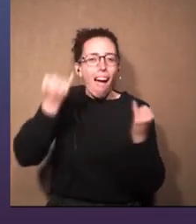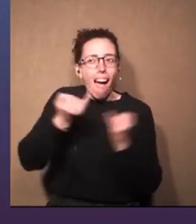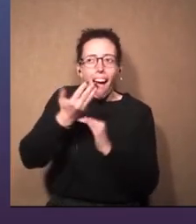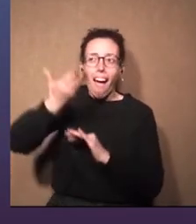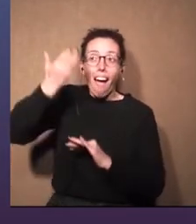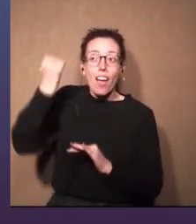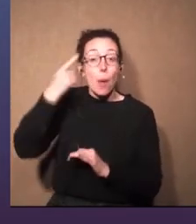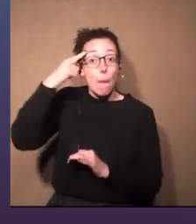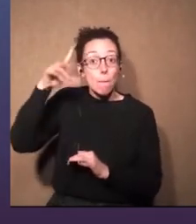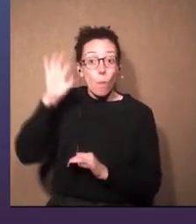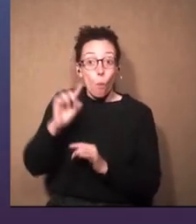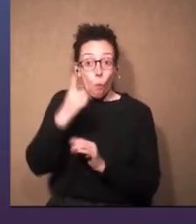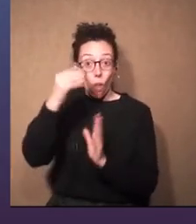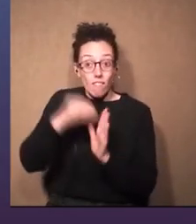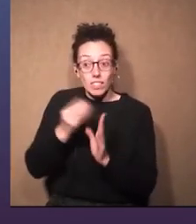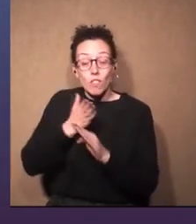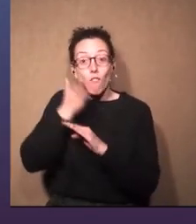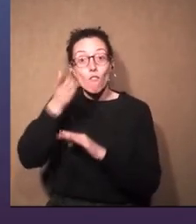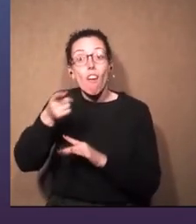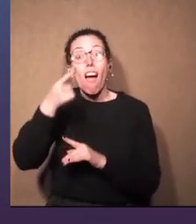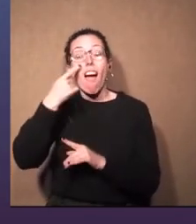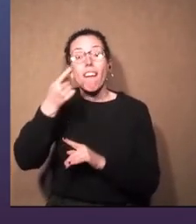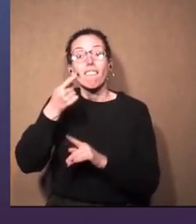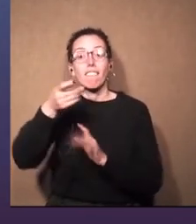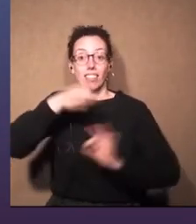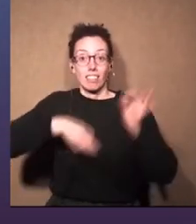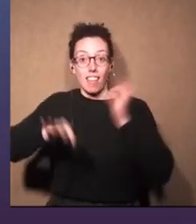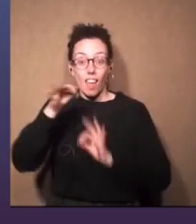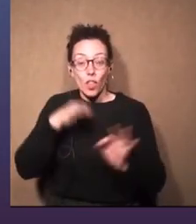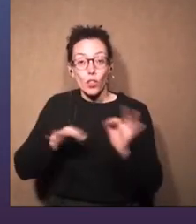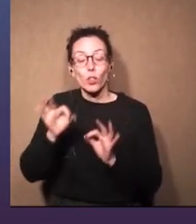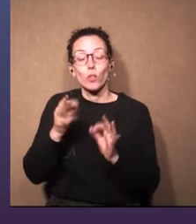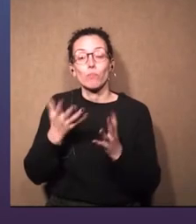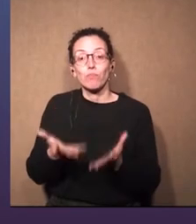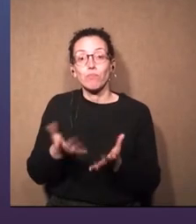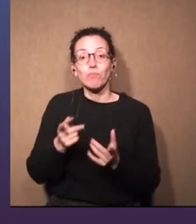muchos años. Me acuerdo que una vez fuimos a ver una función de teatro.